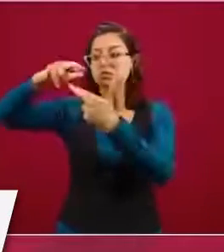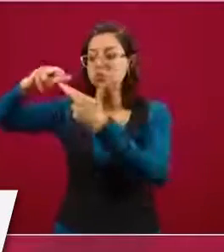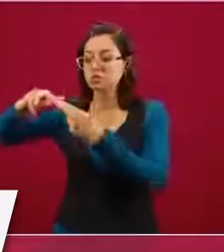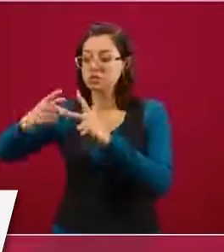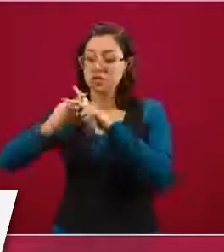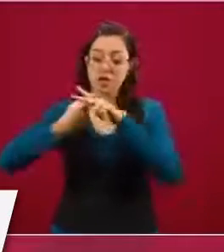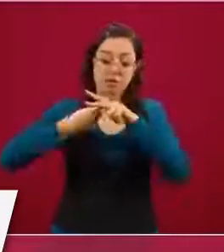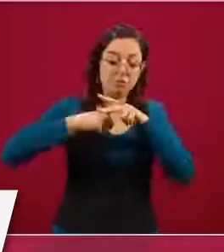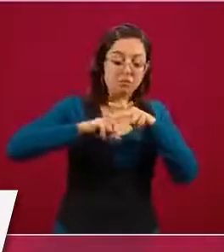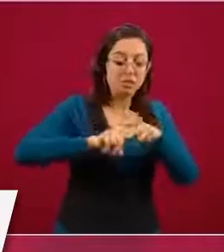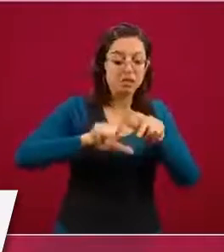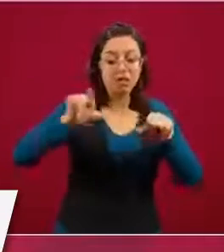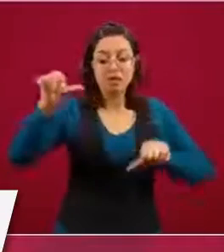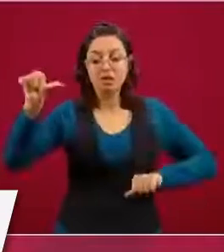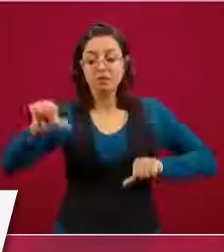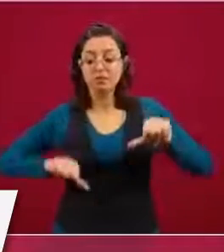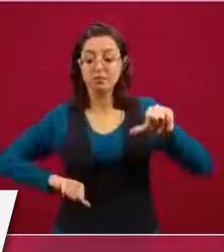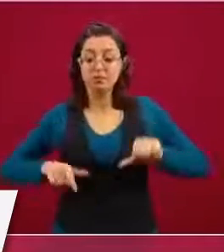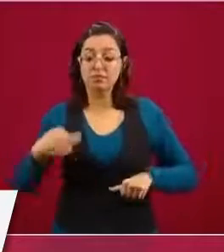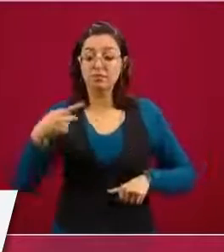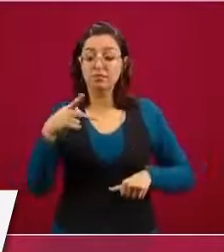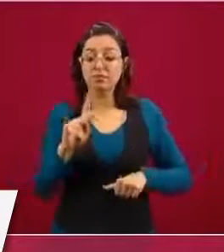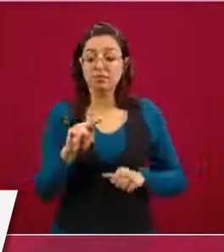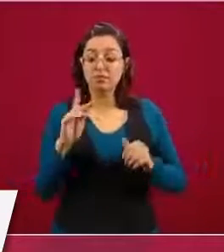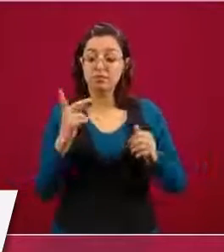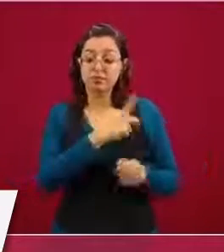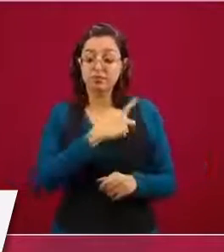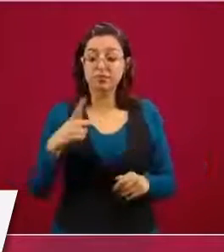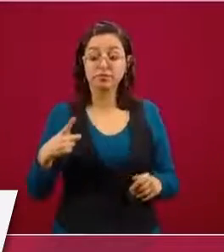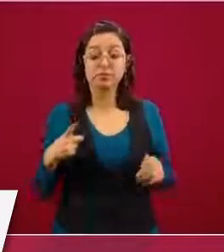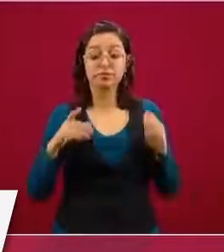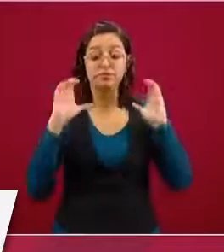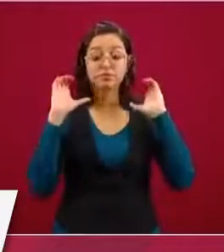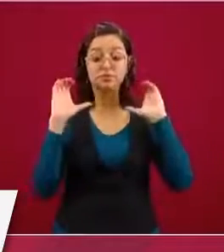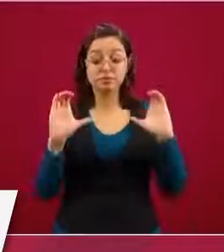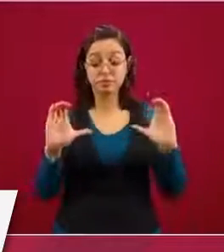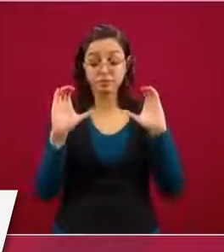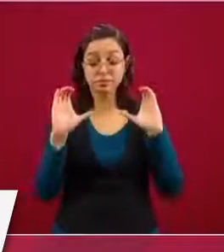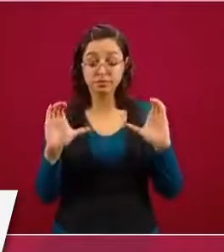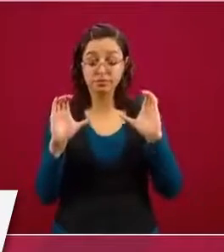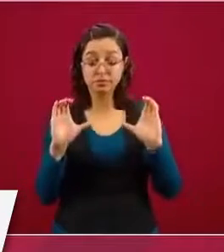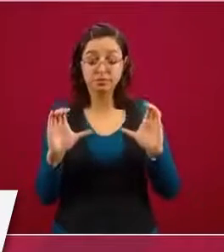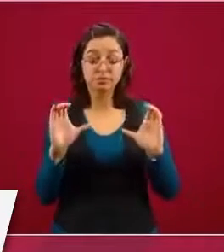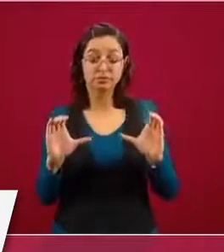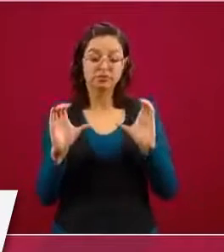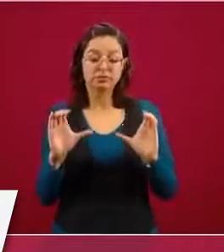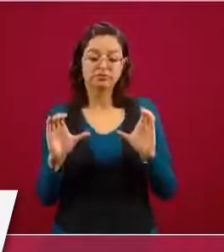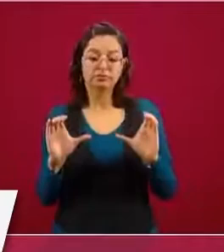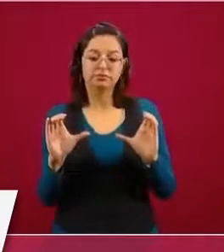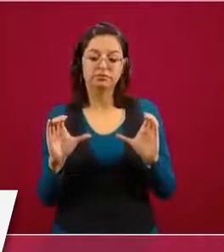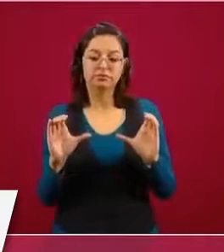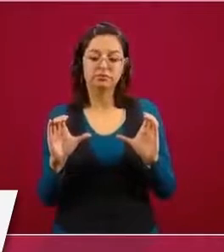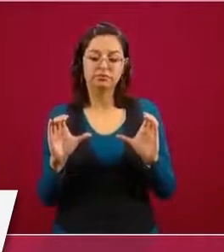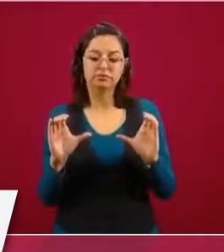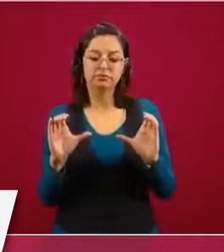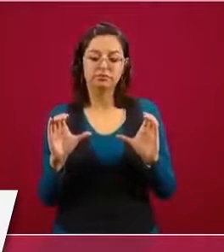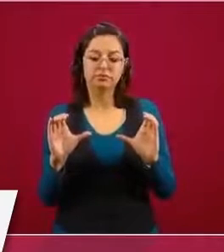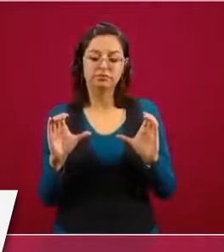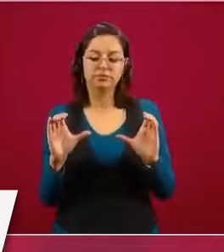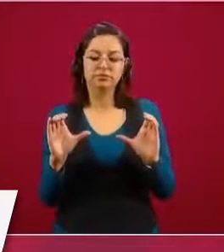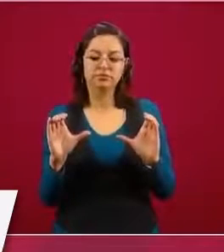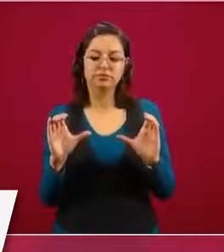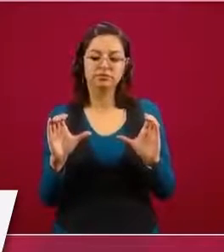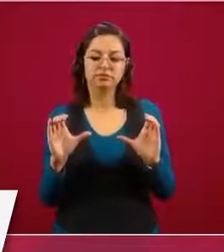se cuide, el que no